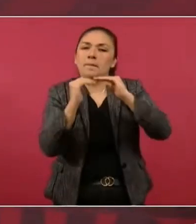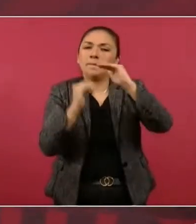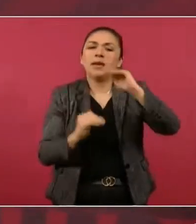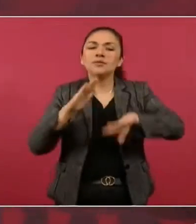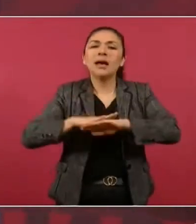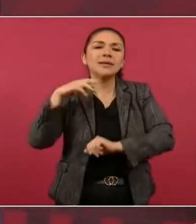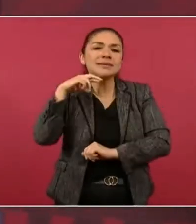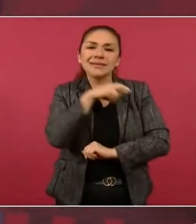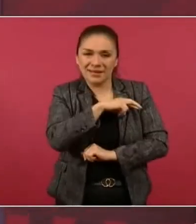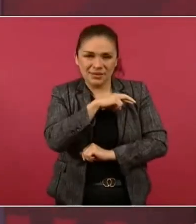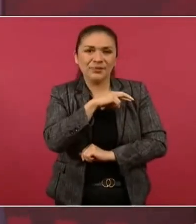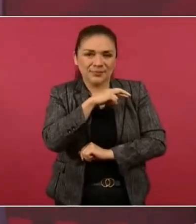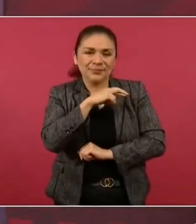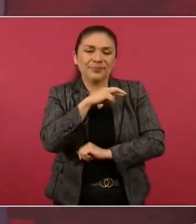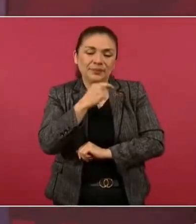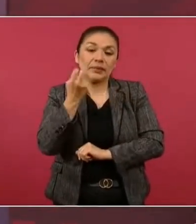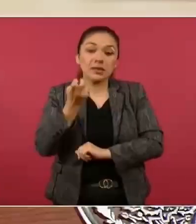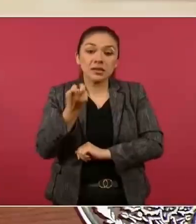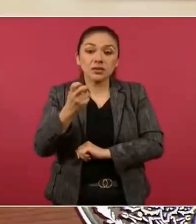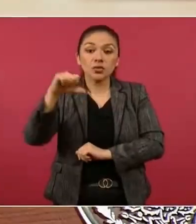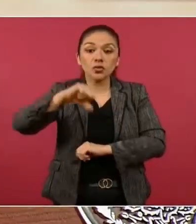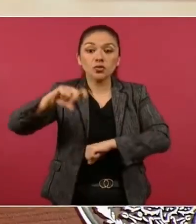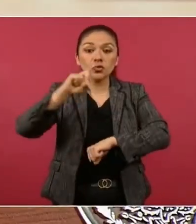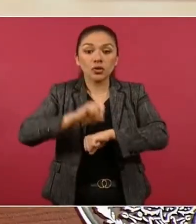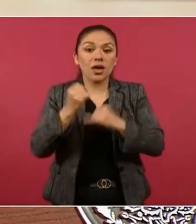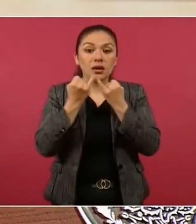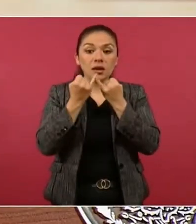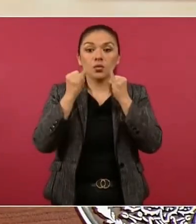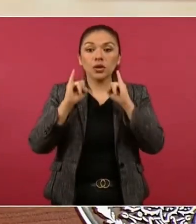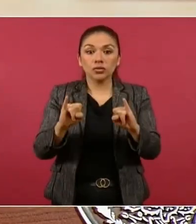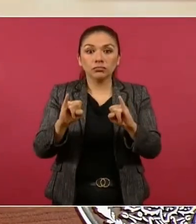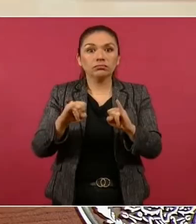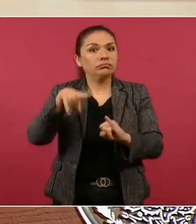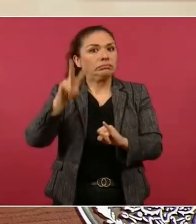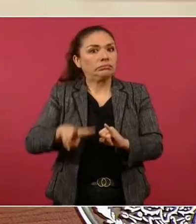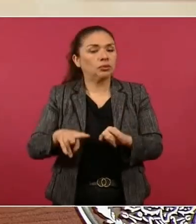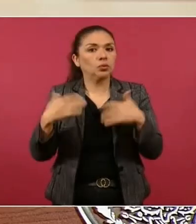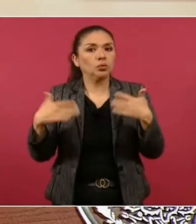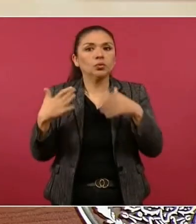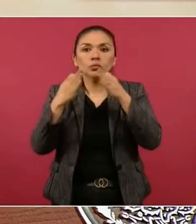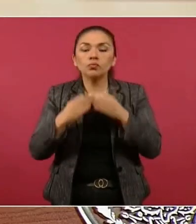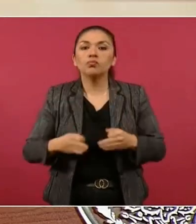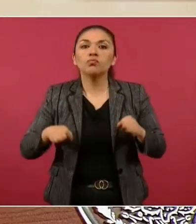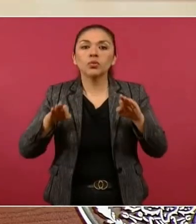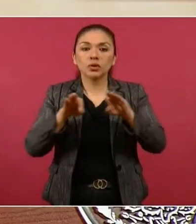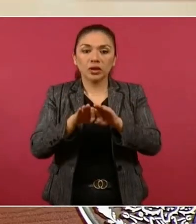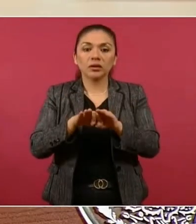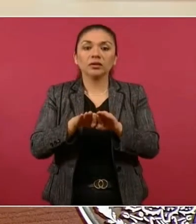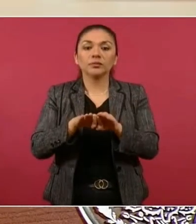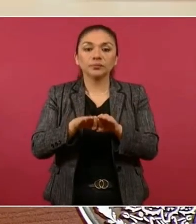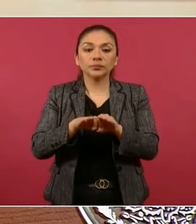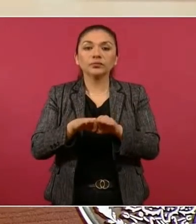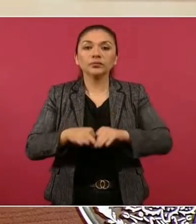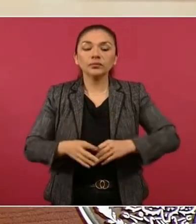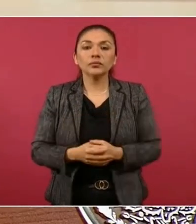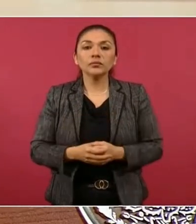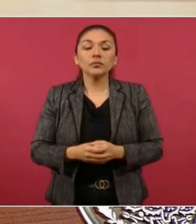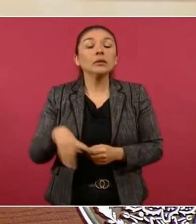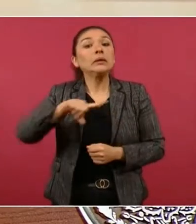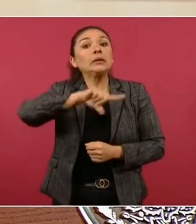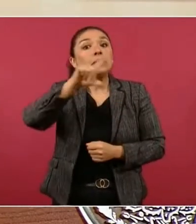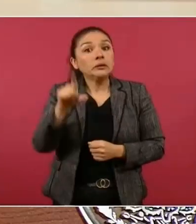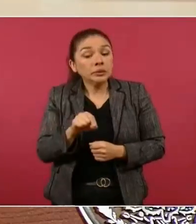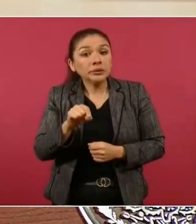a llevar a cabo esa inauguración, que es muy importante. Y luego